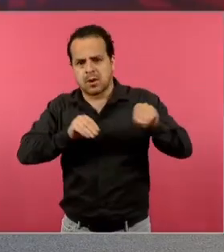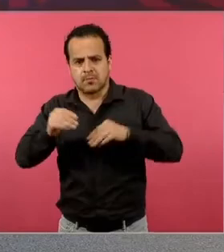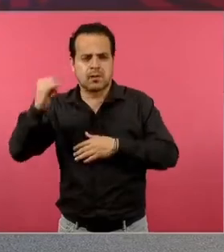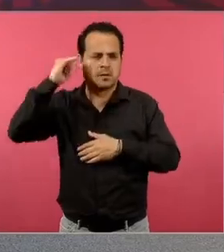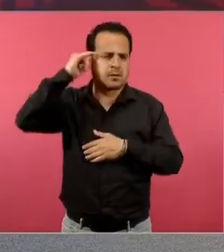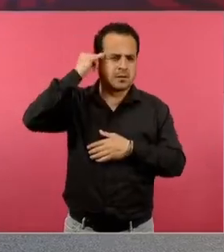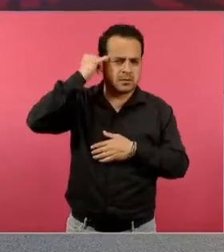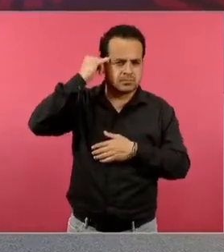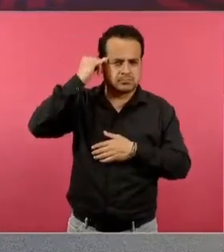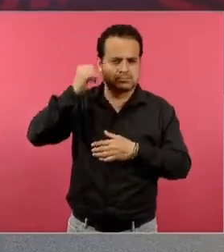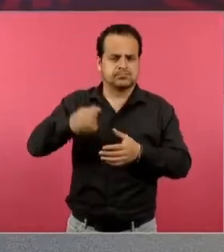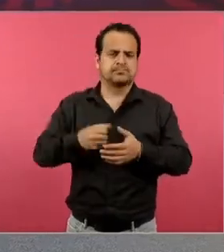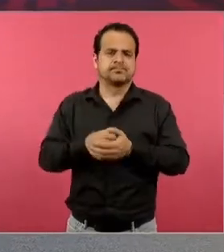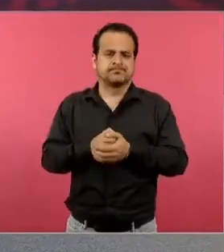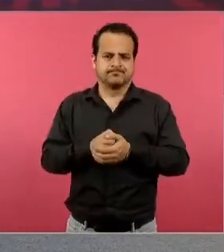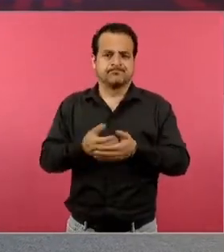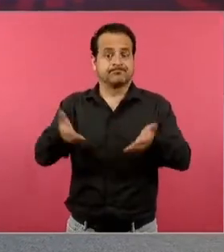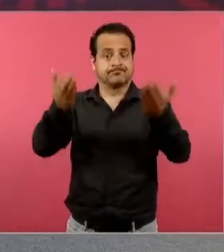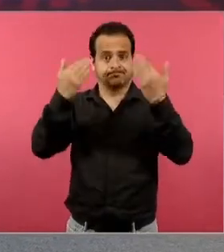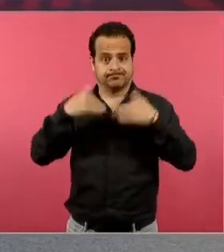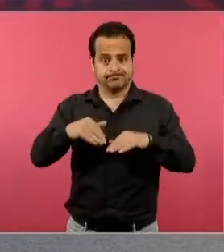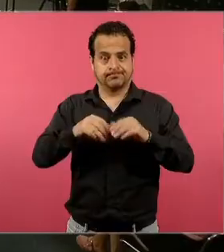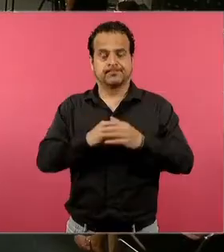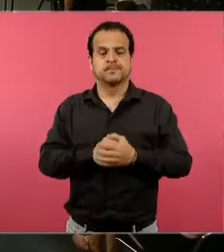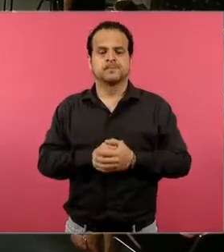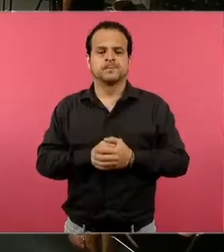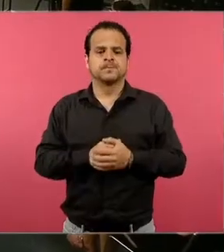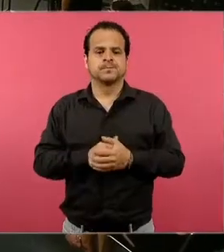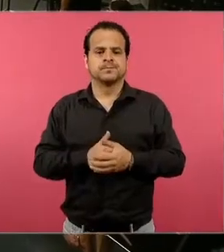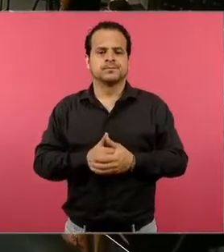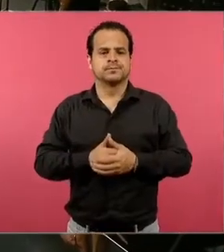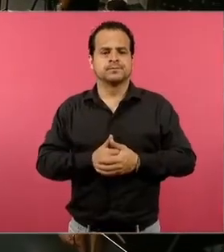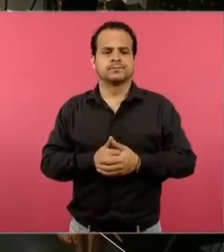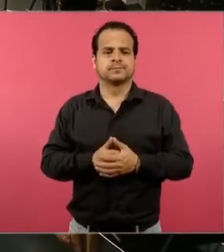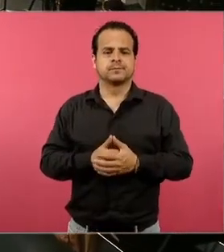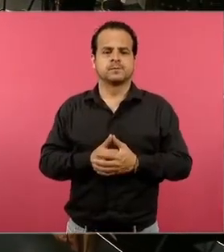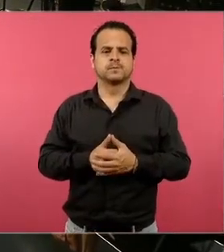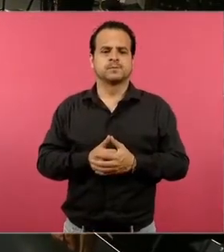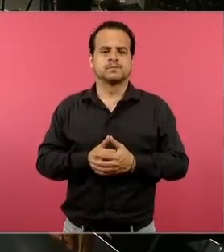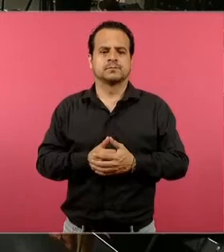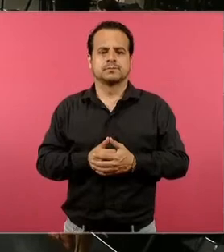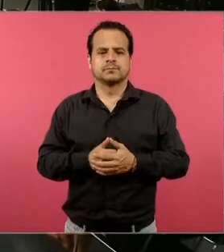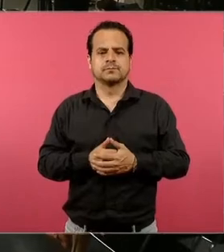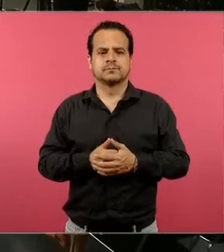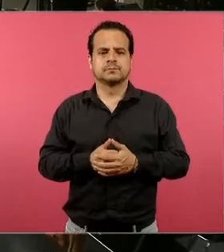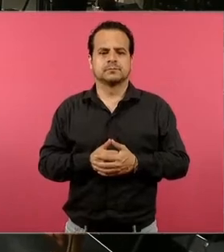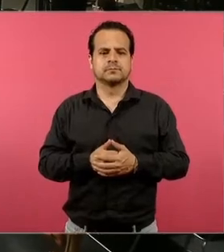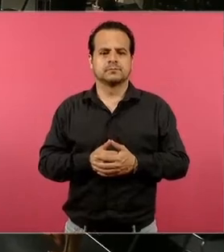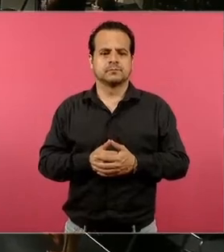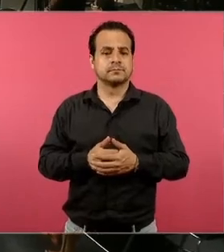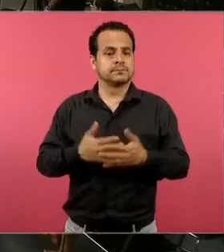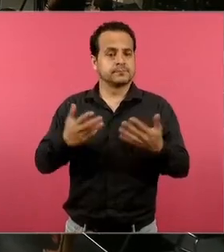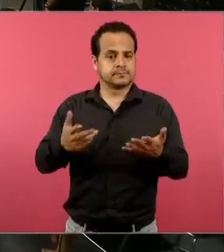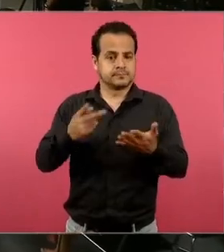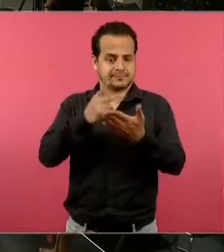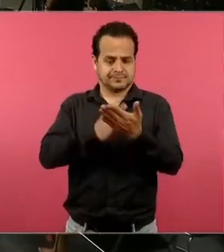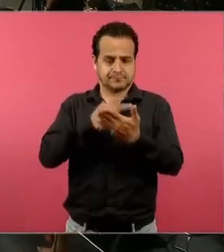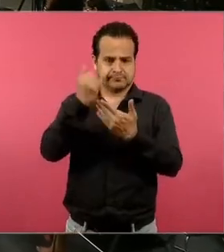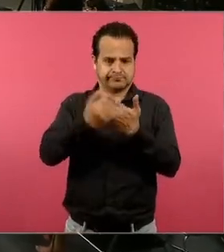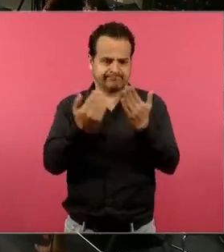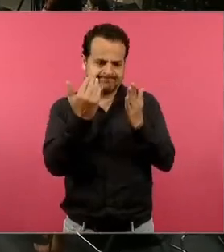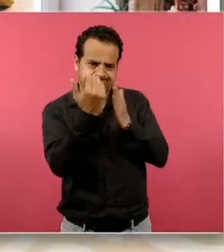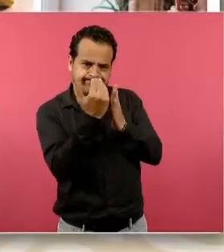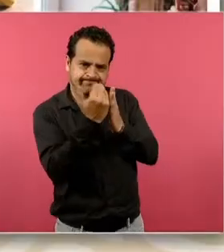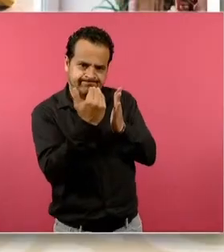La que sigue, por favor. Una de las características de este proyecto es que está diseñado con la metodología